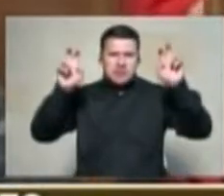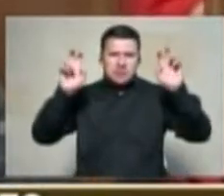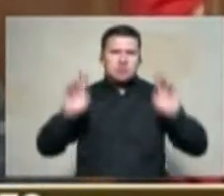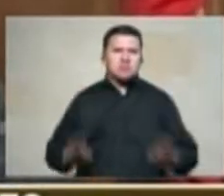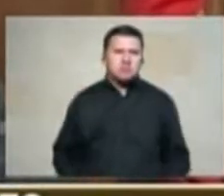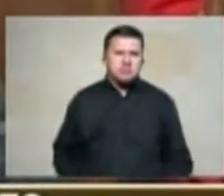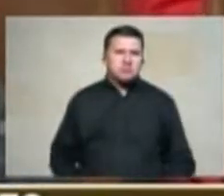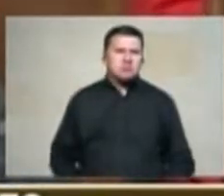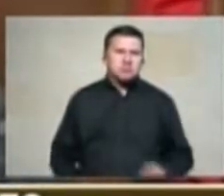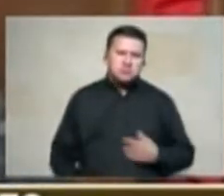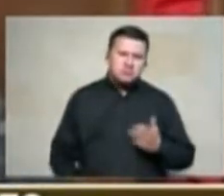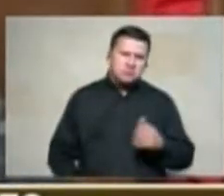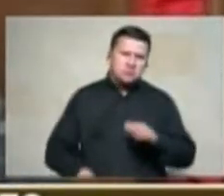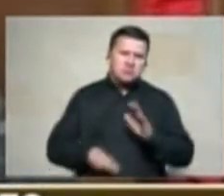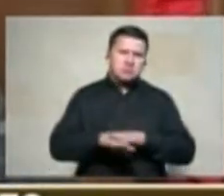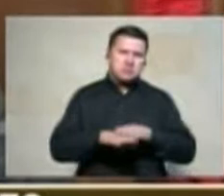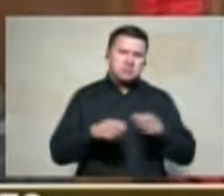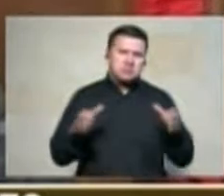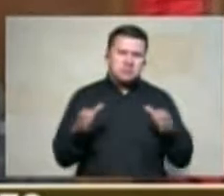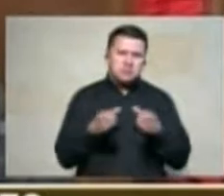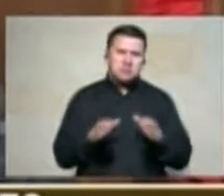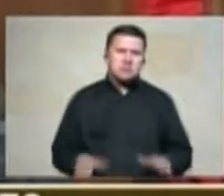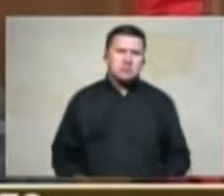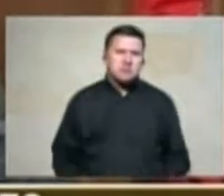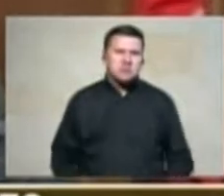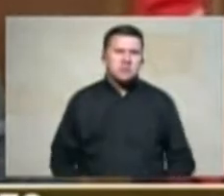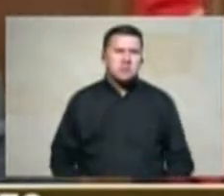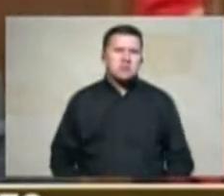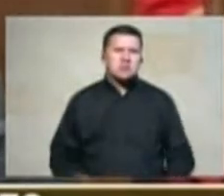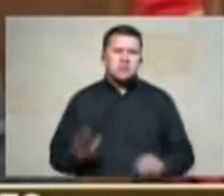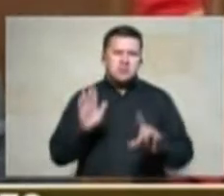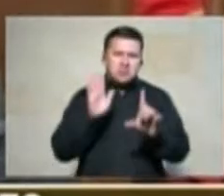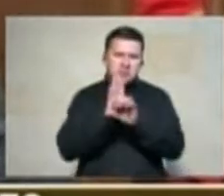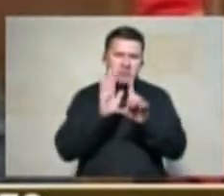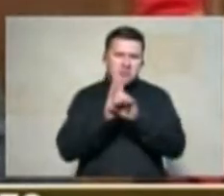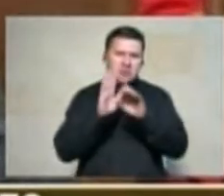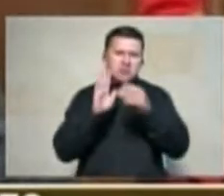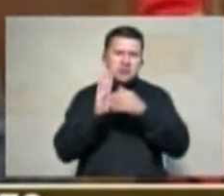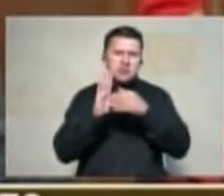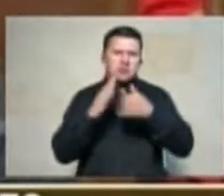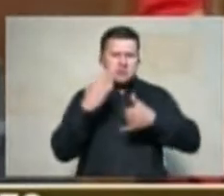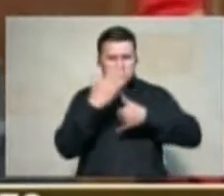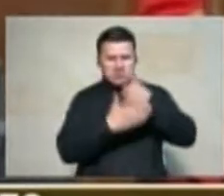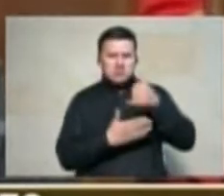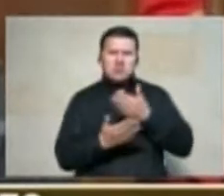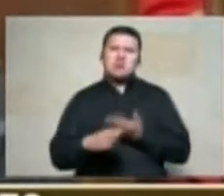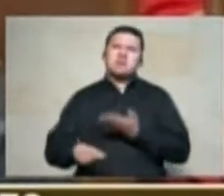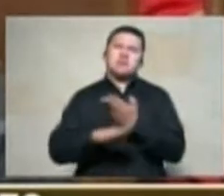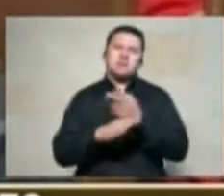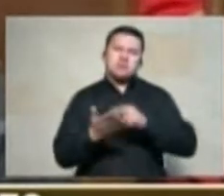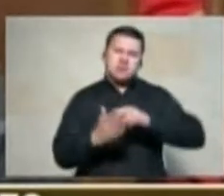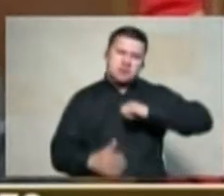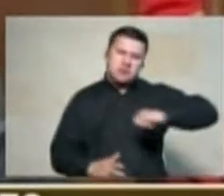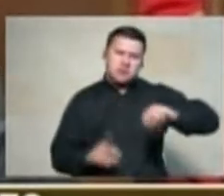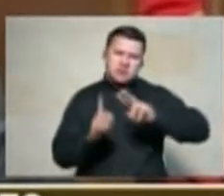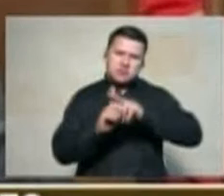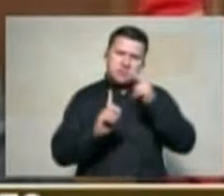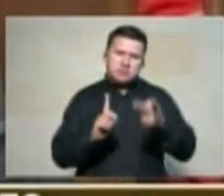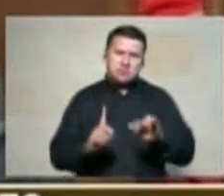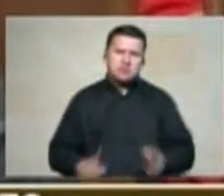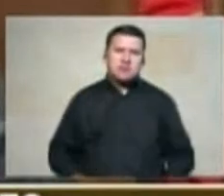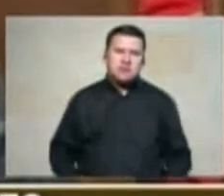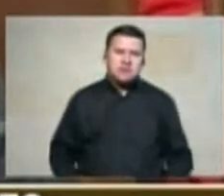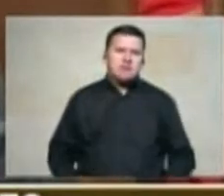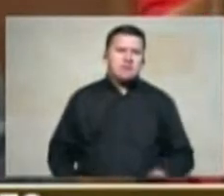que si hay algo legítimo en este país es reclamar los derechos de las víctimas y esas víctimas